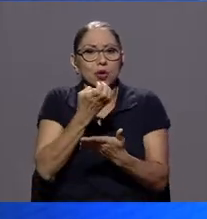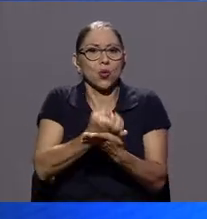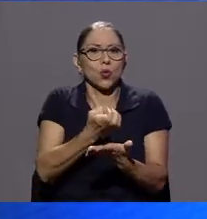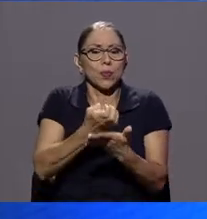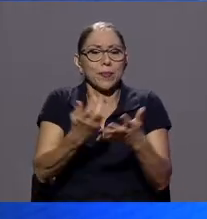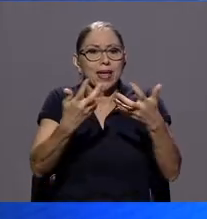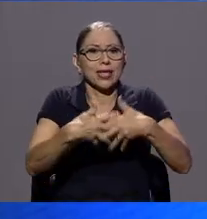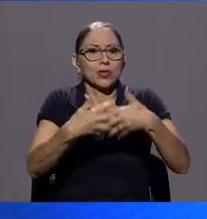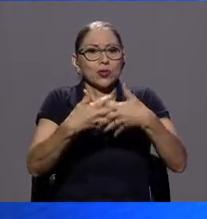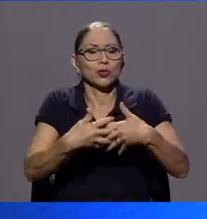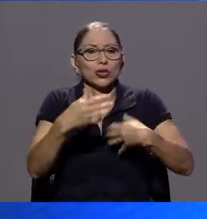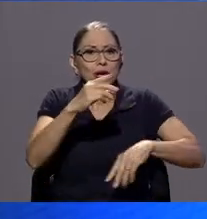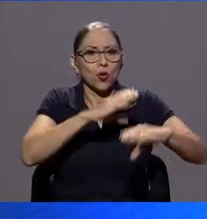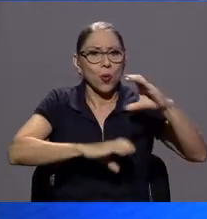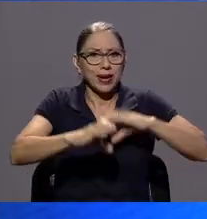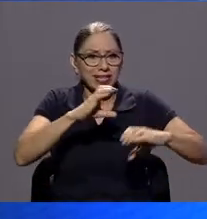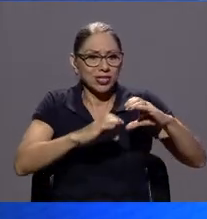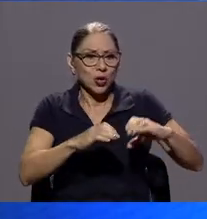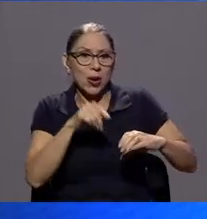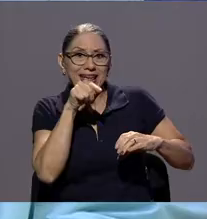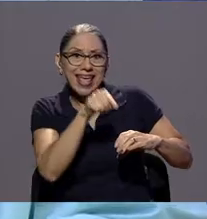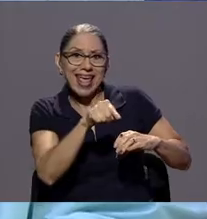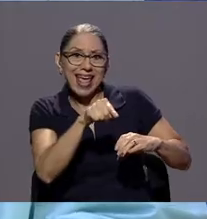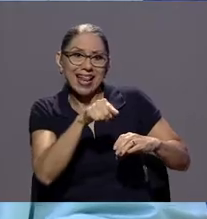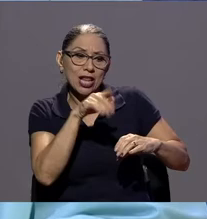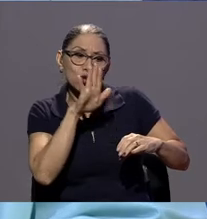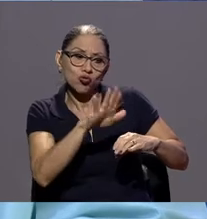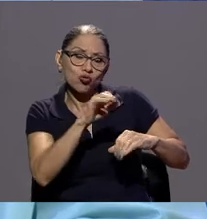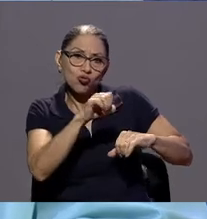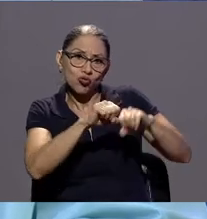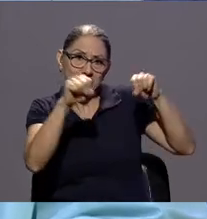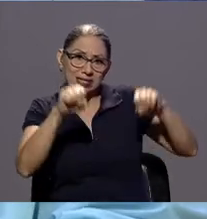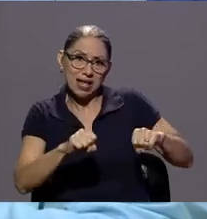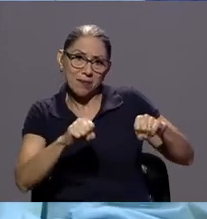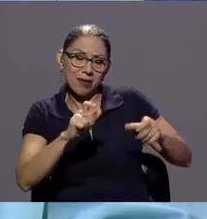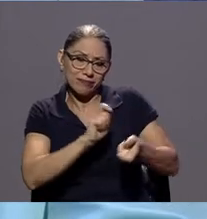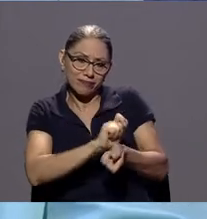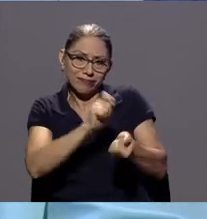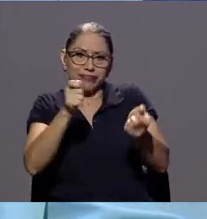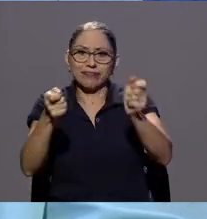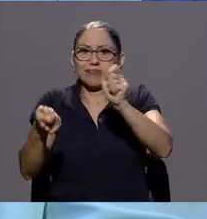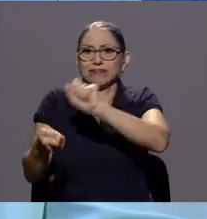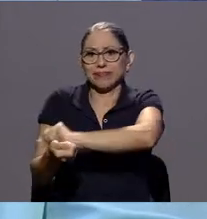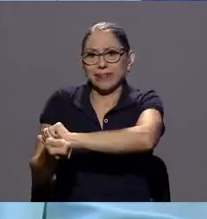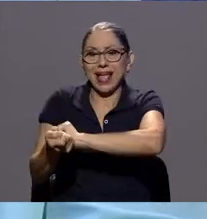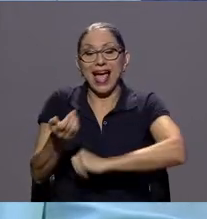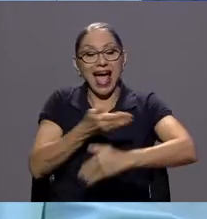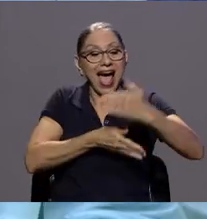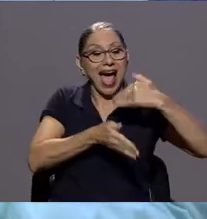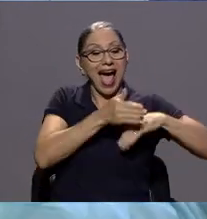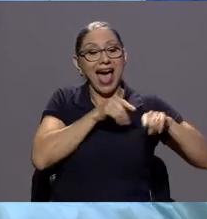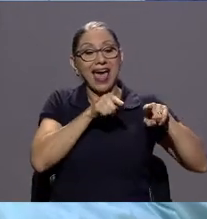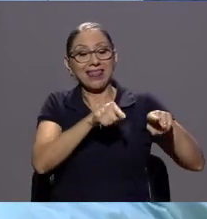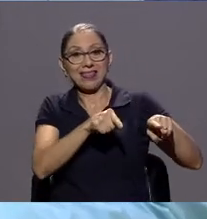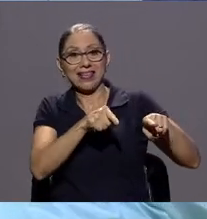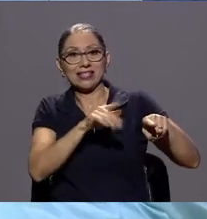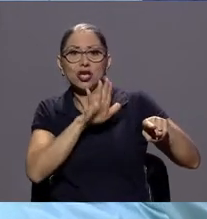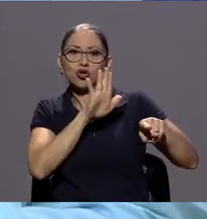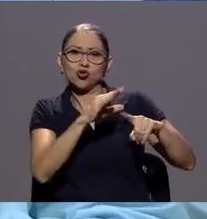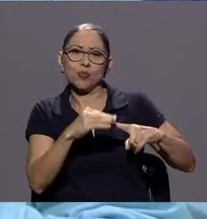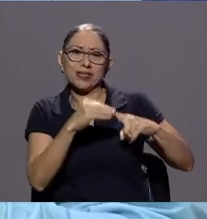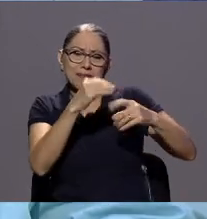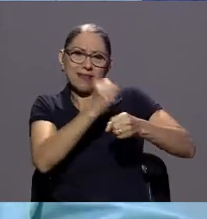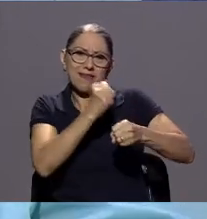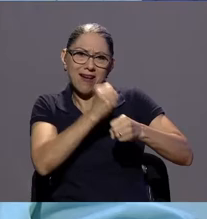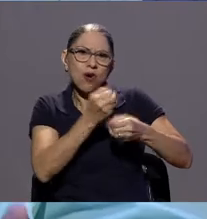Industria y Comercio que tuvo que sufrir una transformación total de su estructura pasando de una acción principal